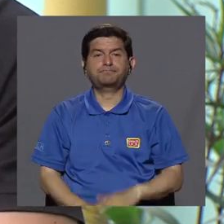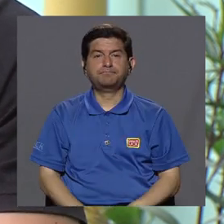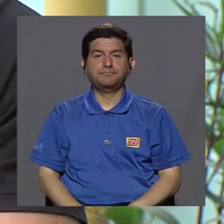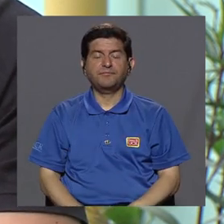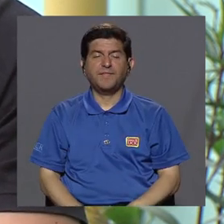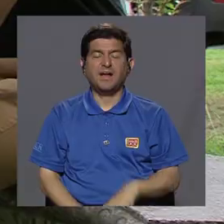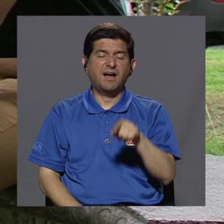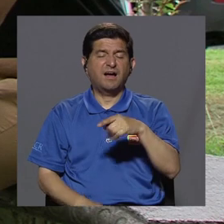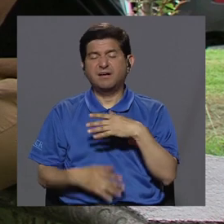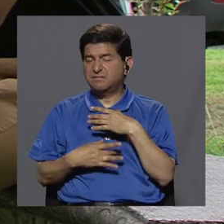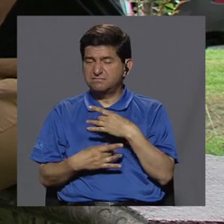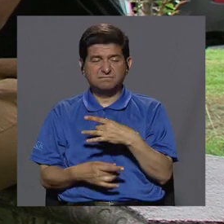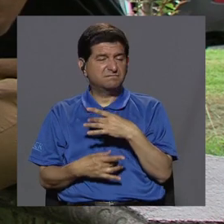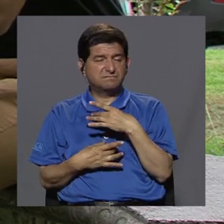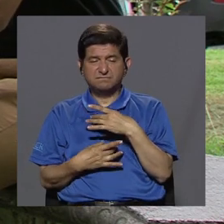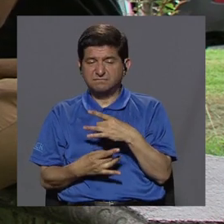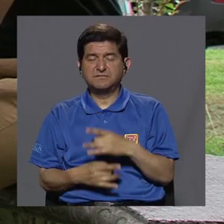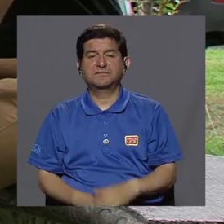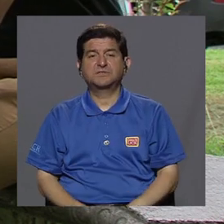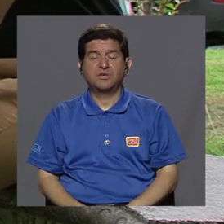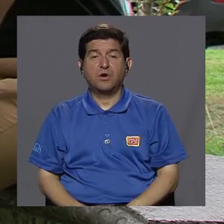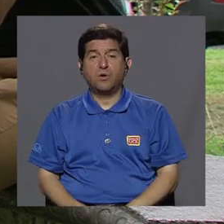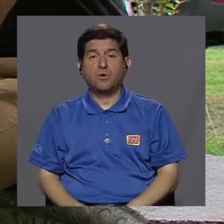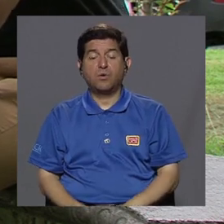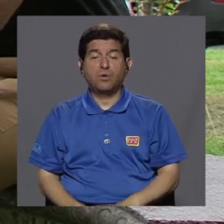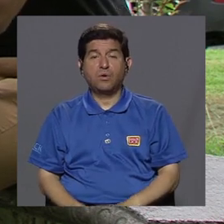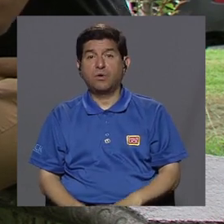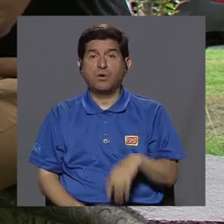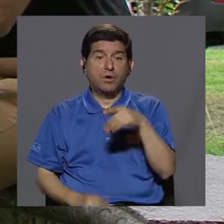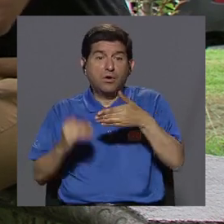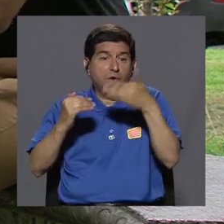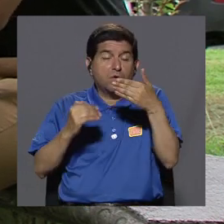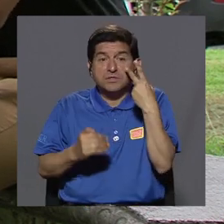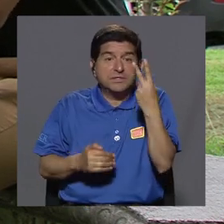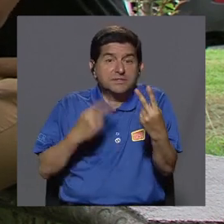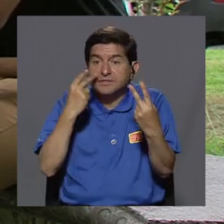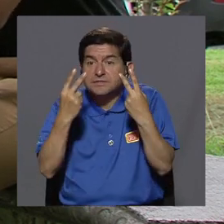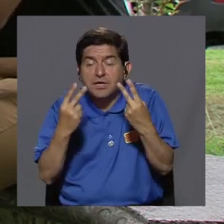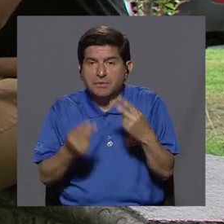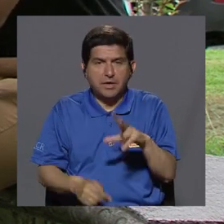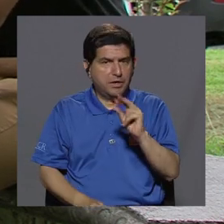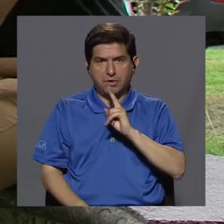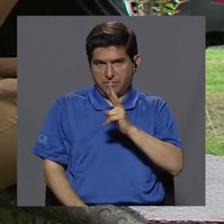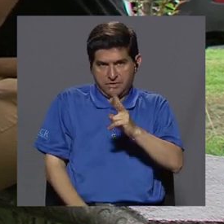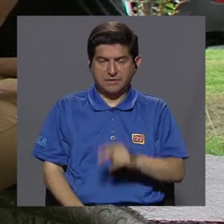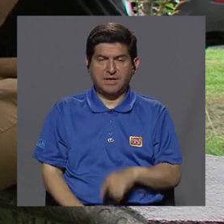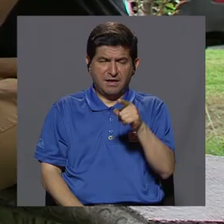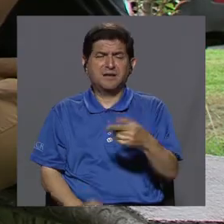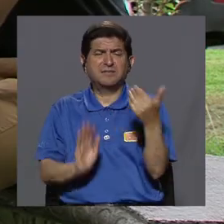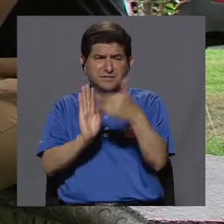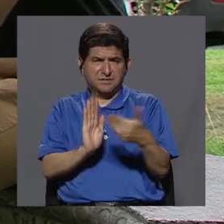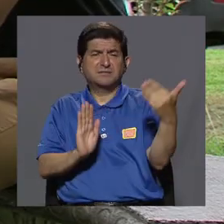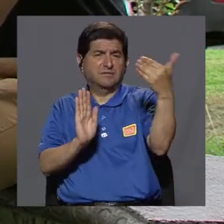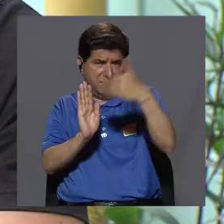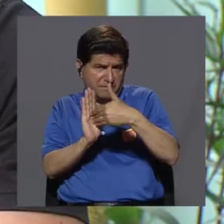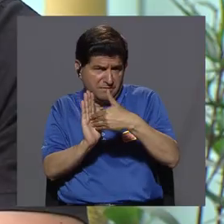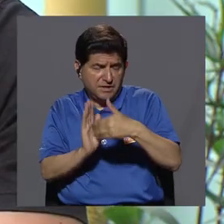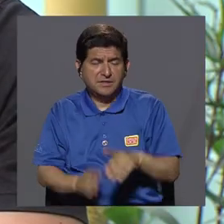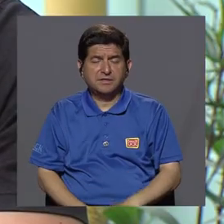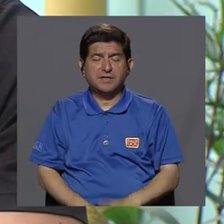apatía, las alucinaciones, ¿verdad? Entonces, es un conjunto de síntomas que viene afectando la parte